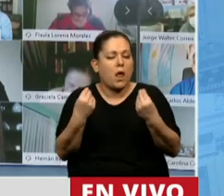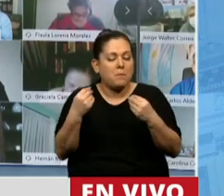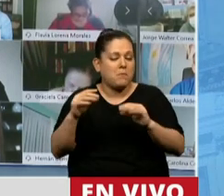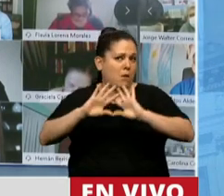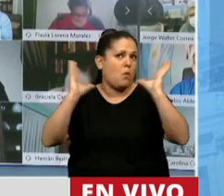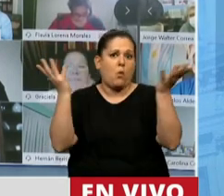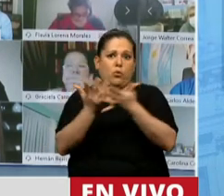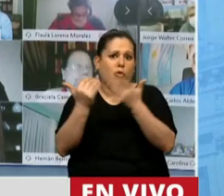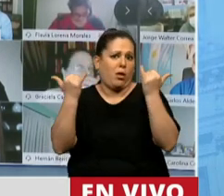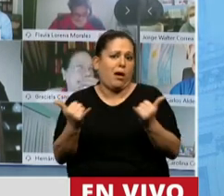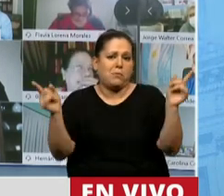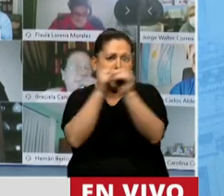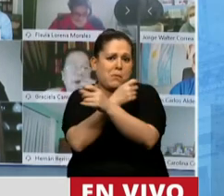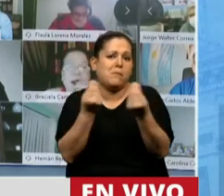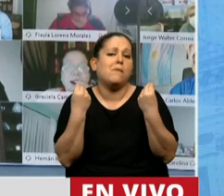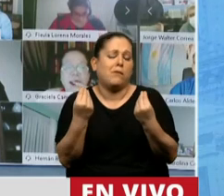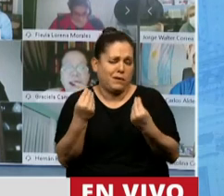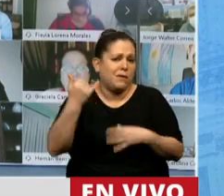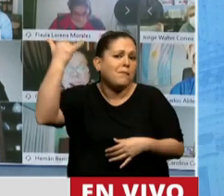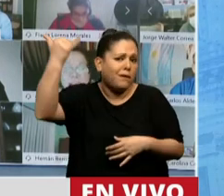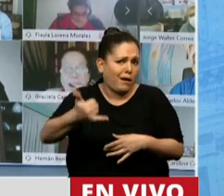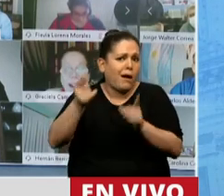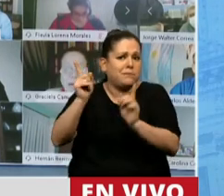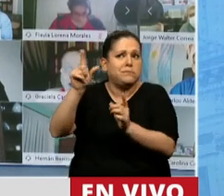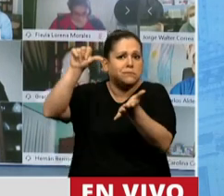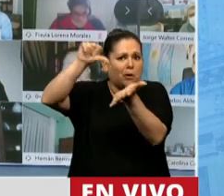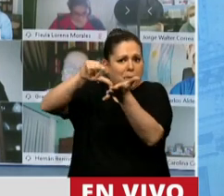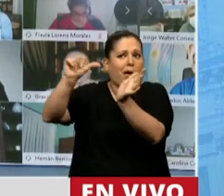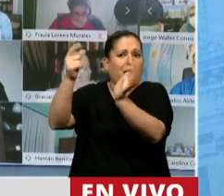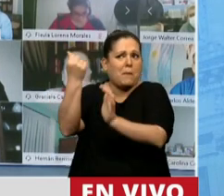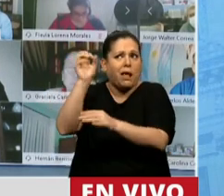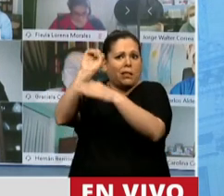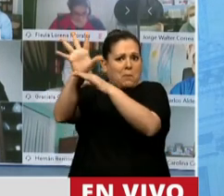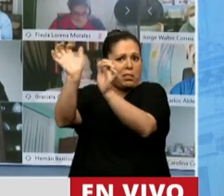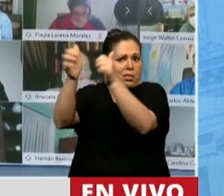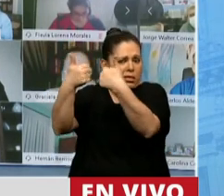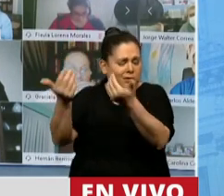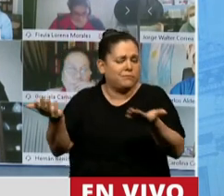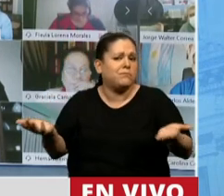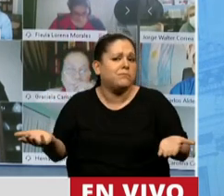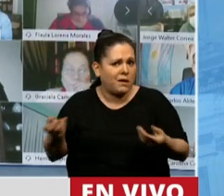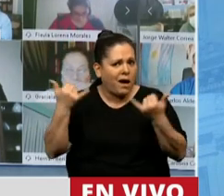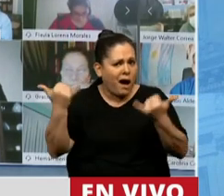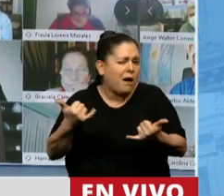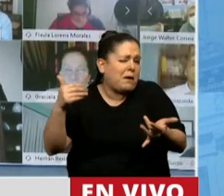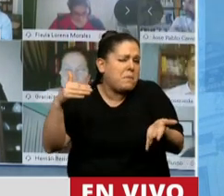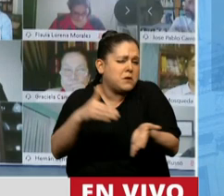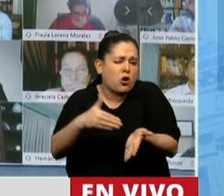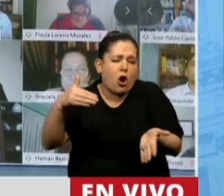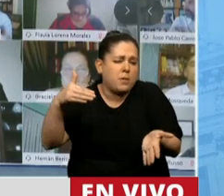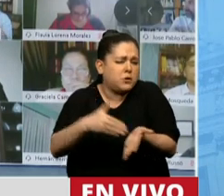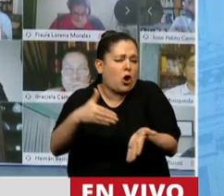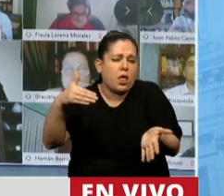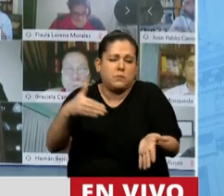humanidad tiene que ver justamente con la existencia de esas guaridas fiscales que permiten que miles de millones de